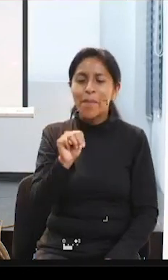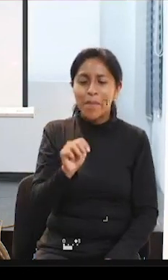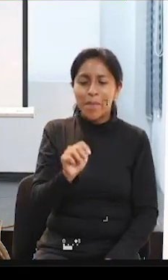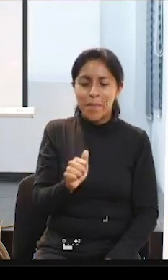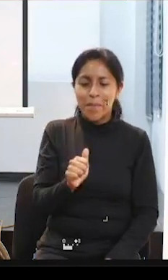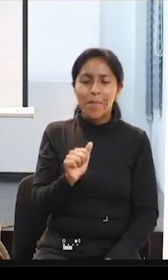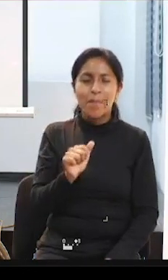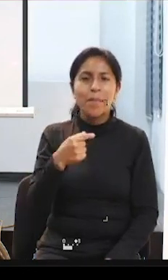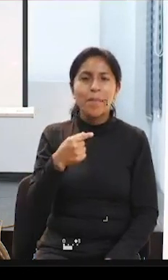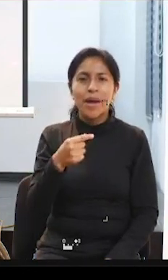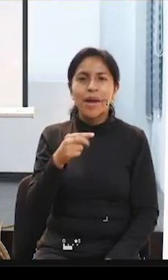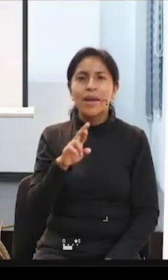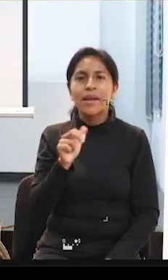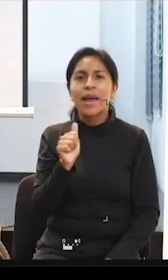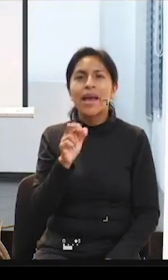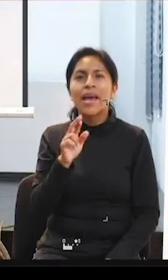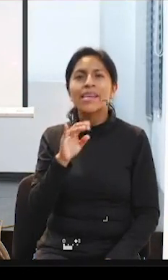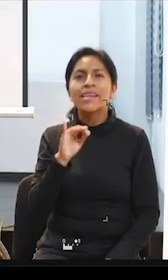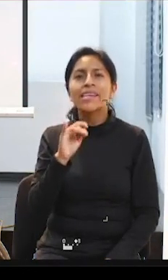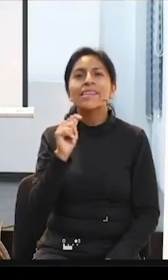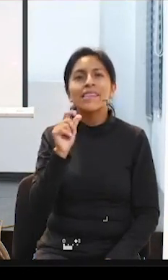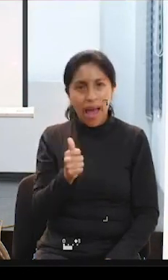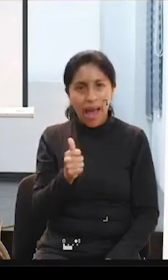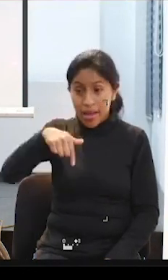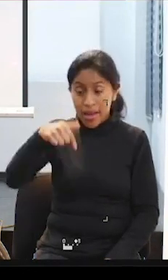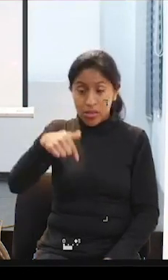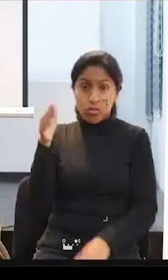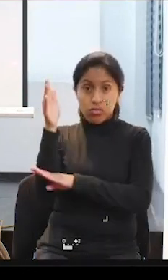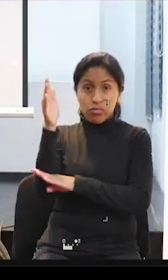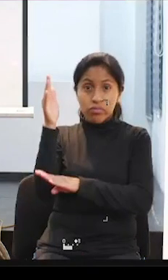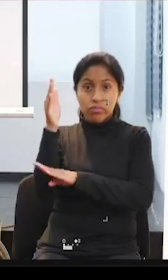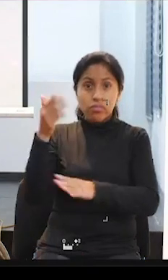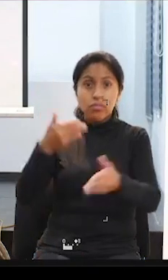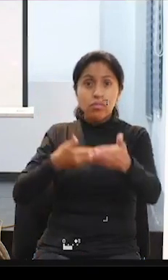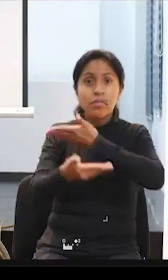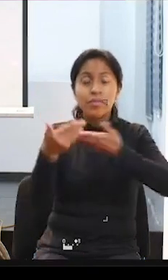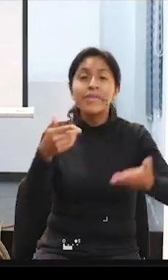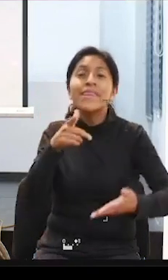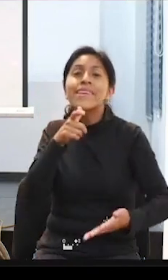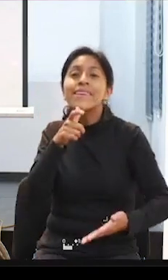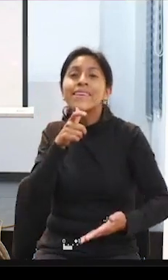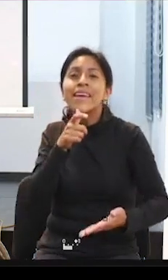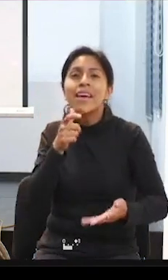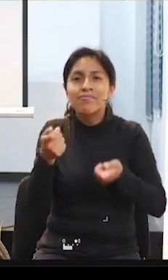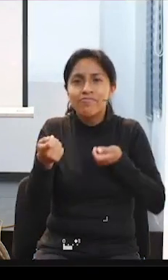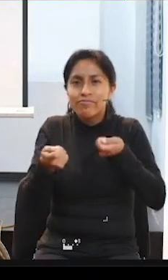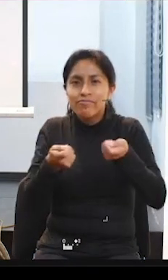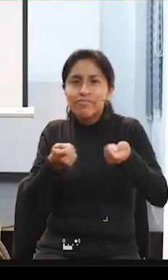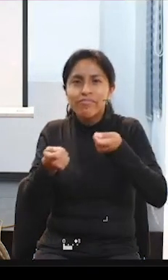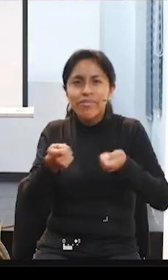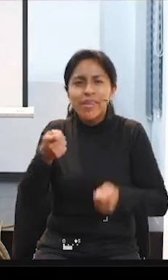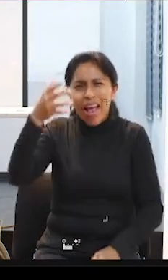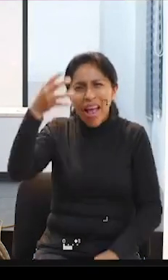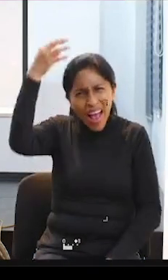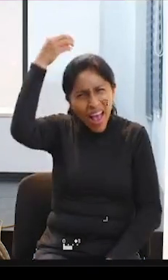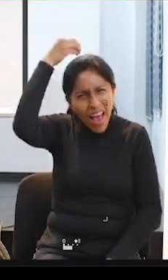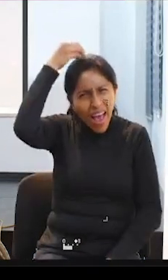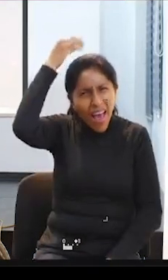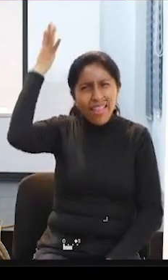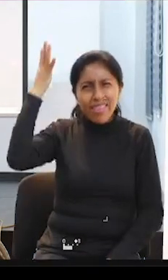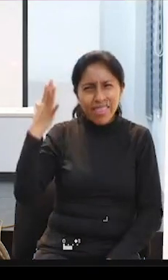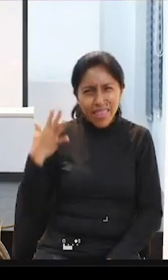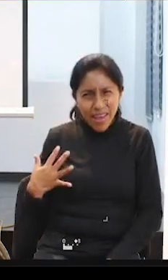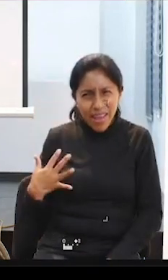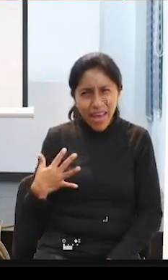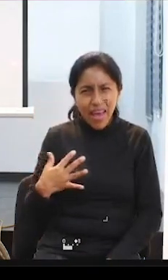horario. Y como siempre el conversatorio estará moderado por Andrea Guaira Oropesa, a quien veis a mi lado y quien está